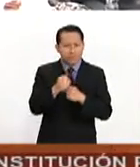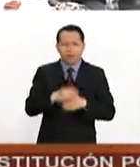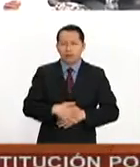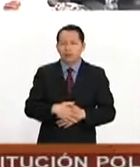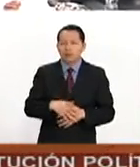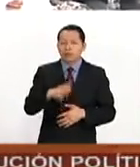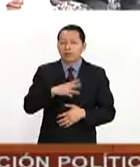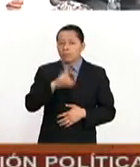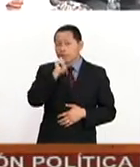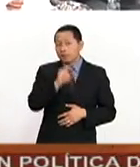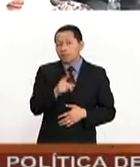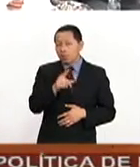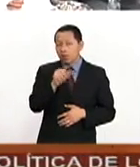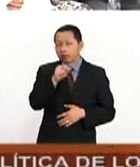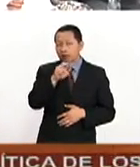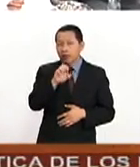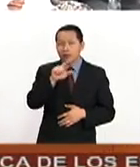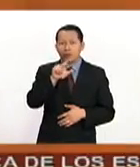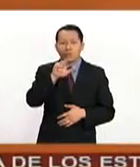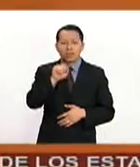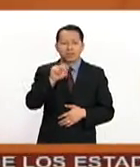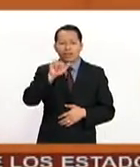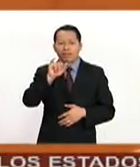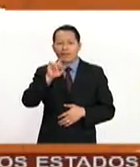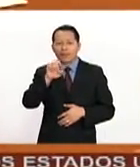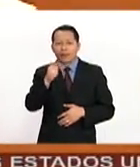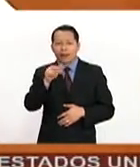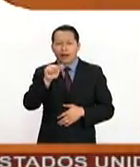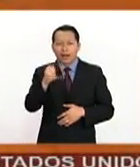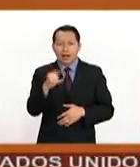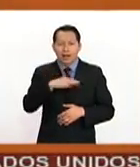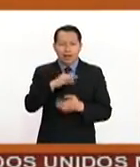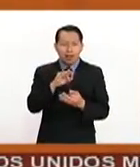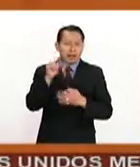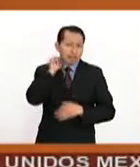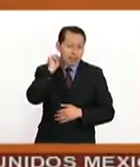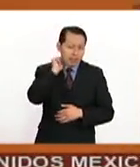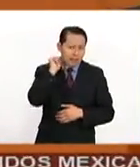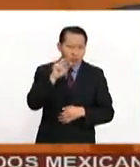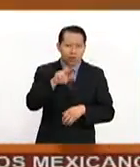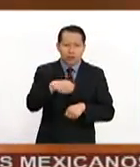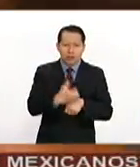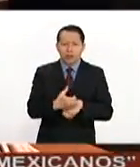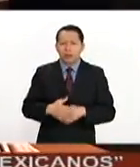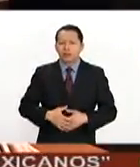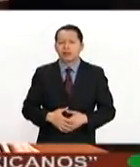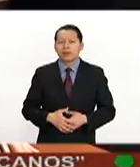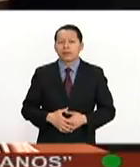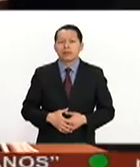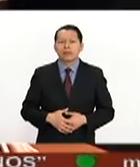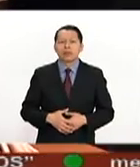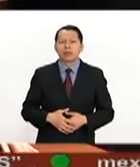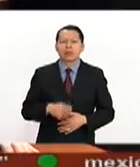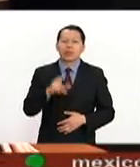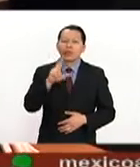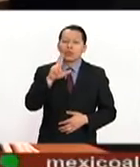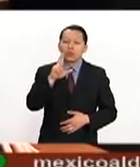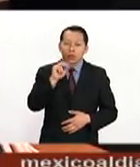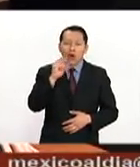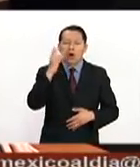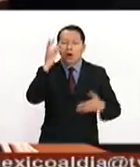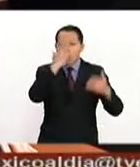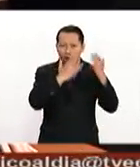Así lo aseguró el canciller Luis Videgaray al comparecer ante el Pleno del Senado de la República. Que no se confunda